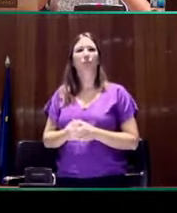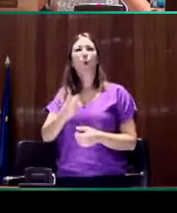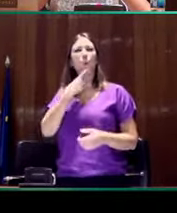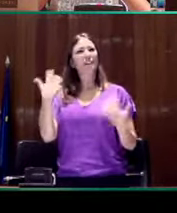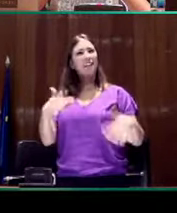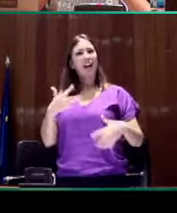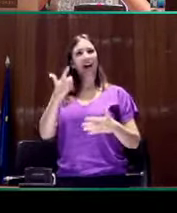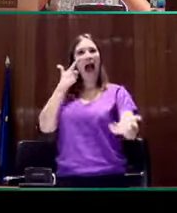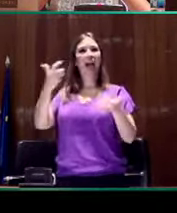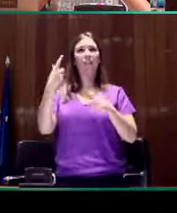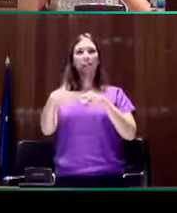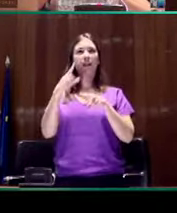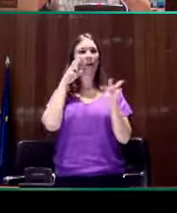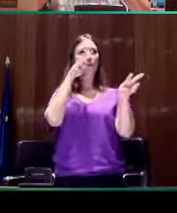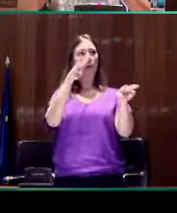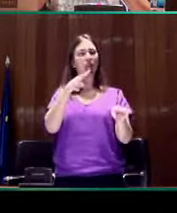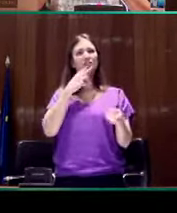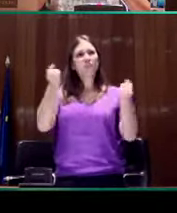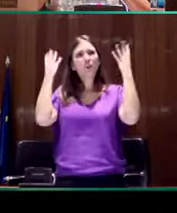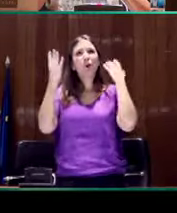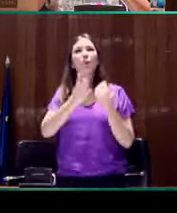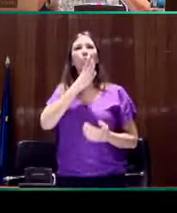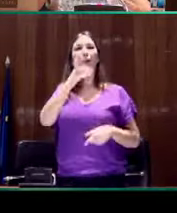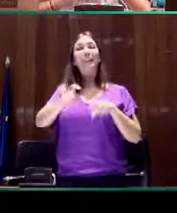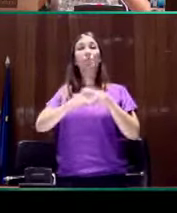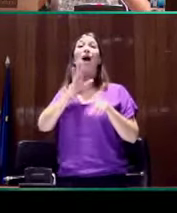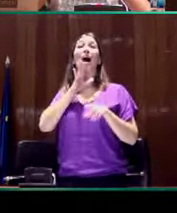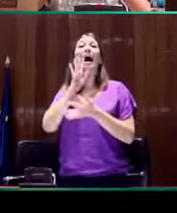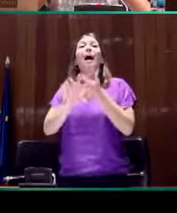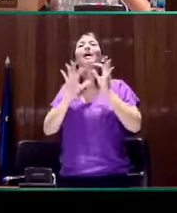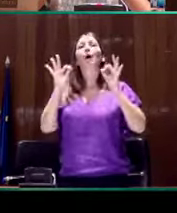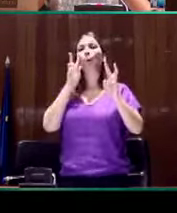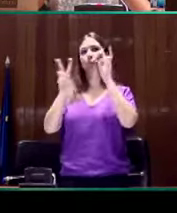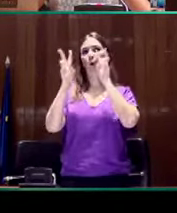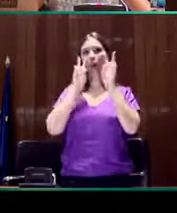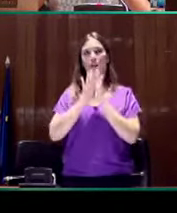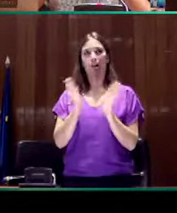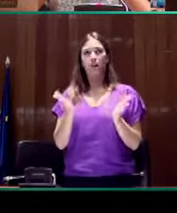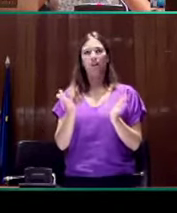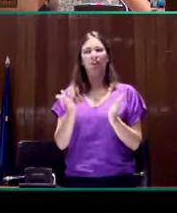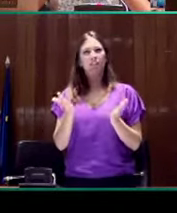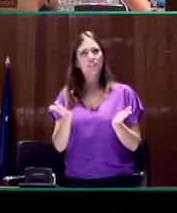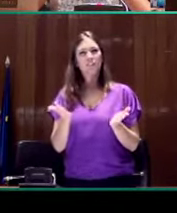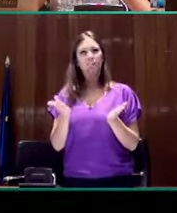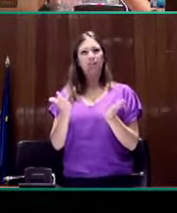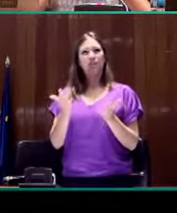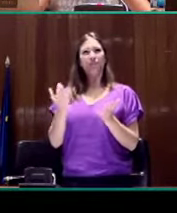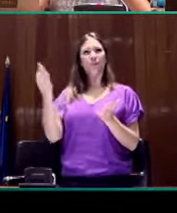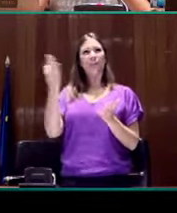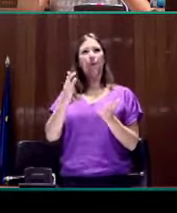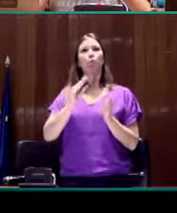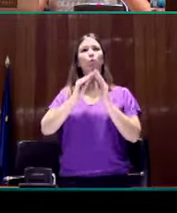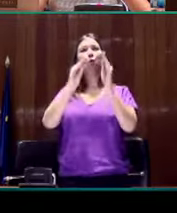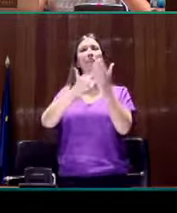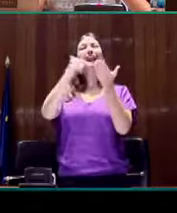tanto comprender las obras artísticas atendiendo a esta cultura visual en la que nos encontramos? ¿Es necesaria la traducción de ese